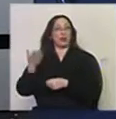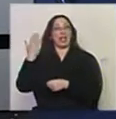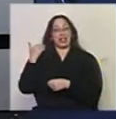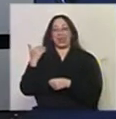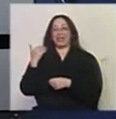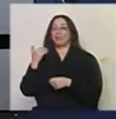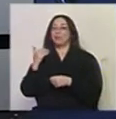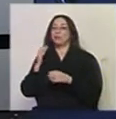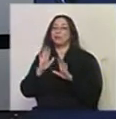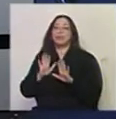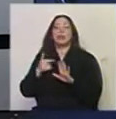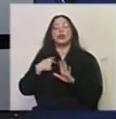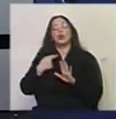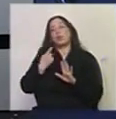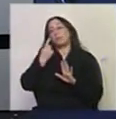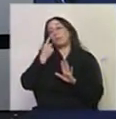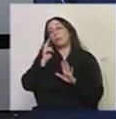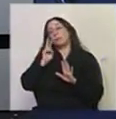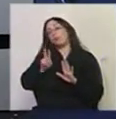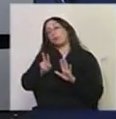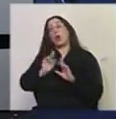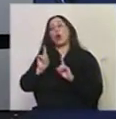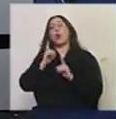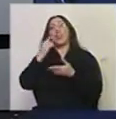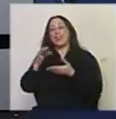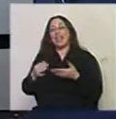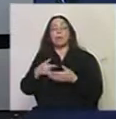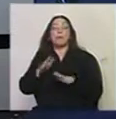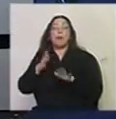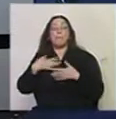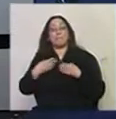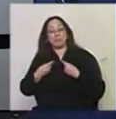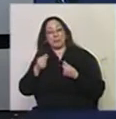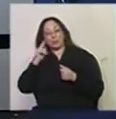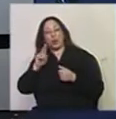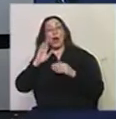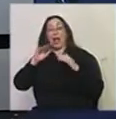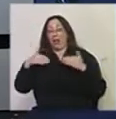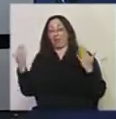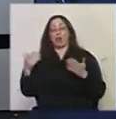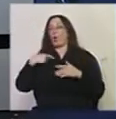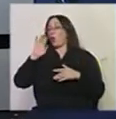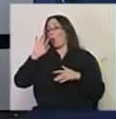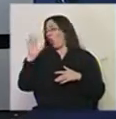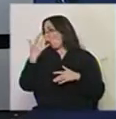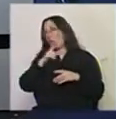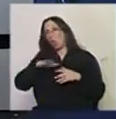absolutamente de percepción, ni siquiera estoy manejando datos, para afuera, los que no conocíamos, los que